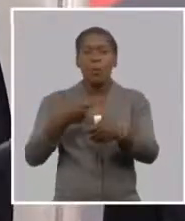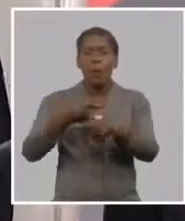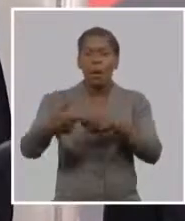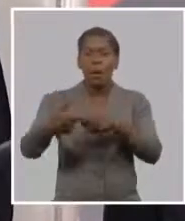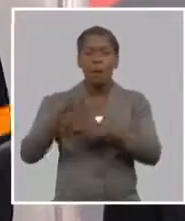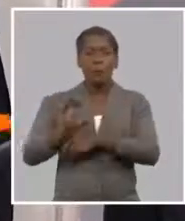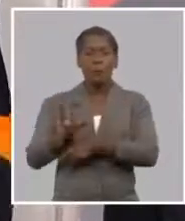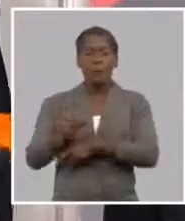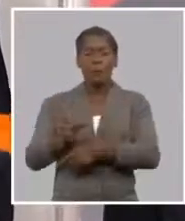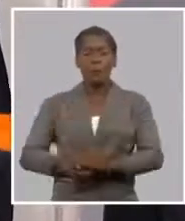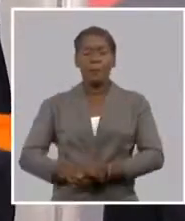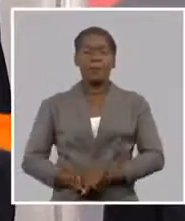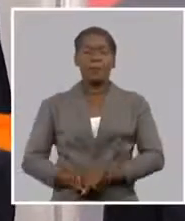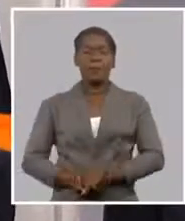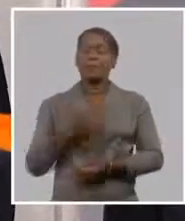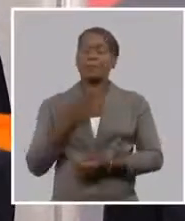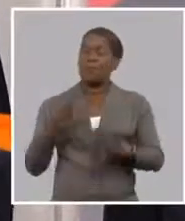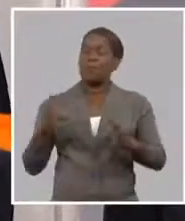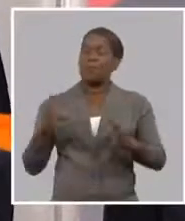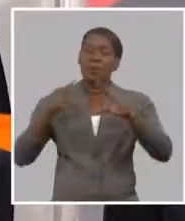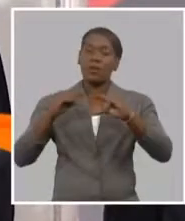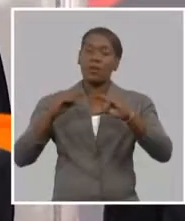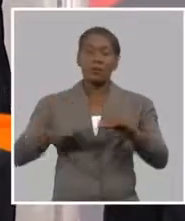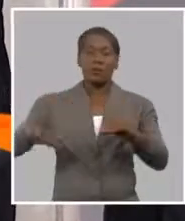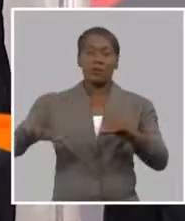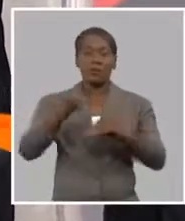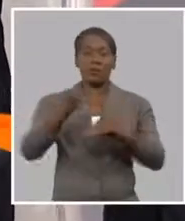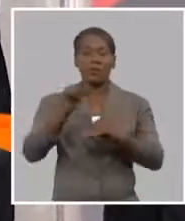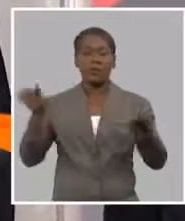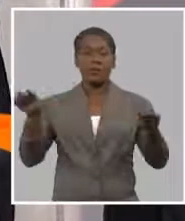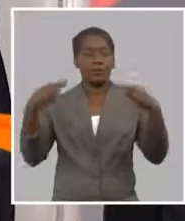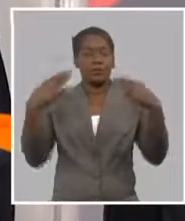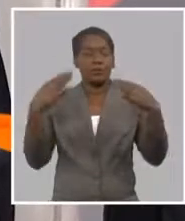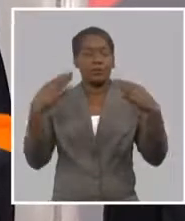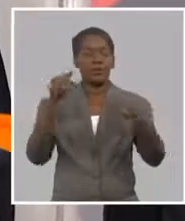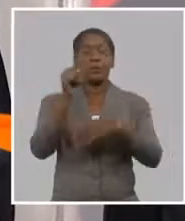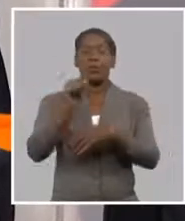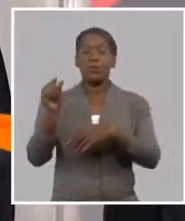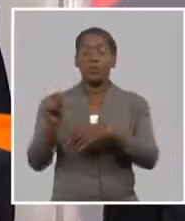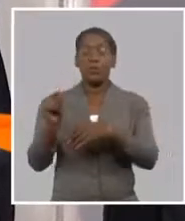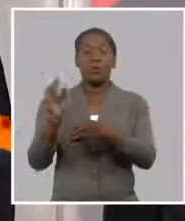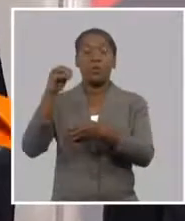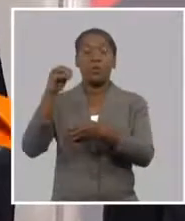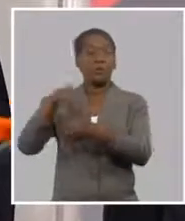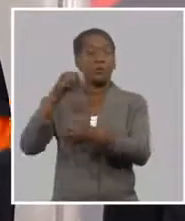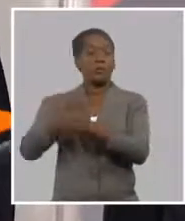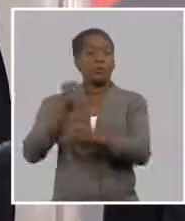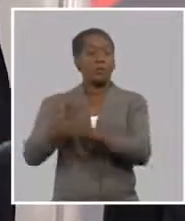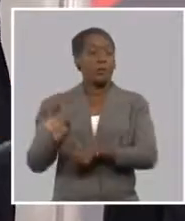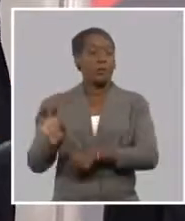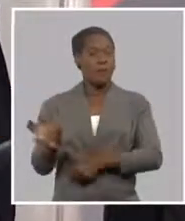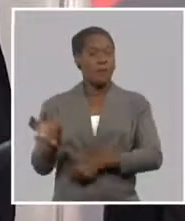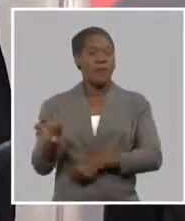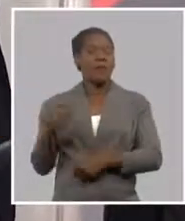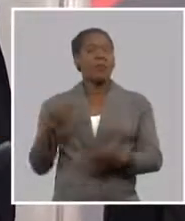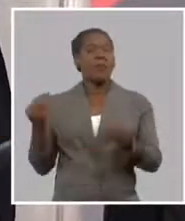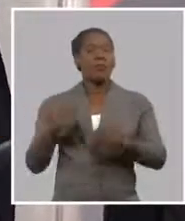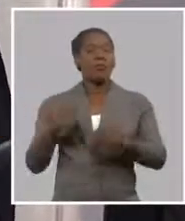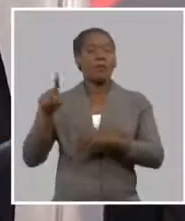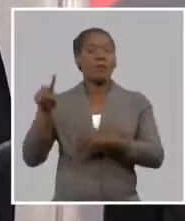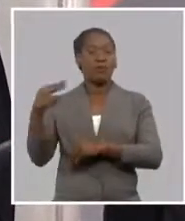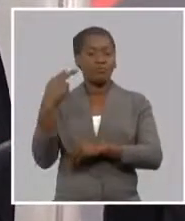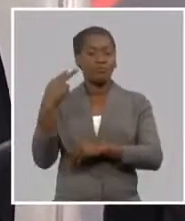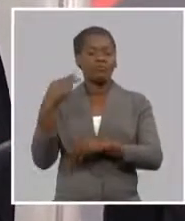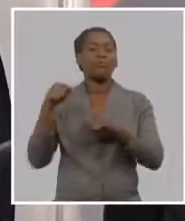televidentes que nos escuchan, en especial a los trabajadores del Banco de Crédito y Comercio que sé que están atentos a esta mesa en la